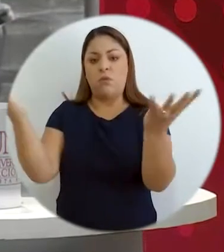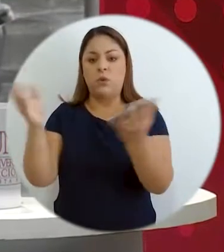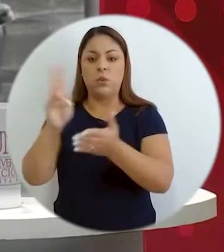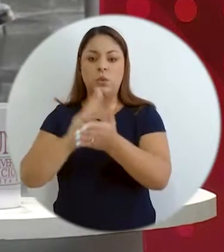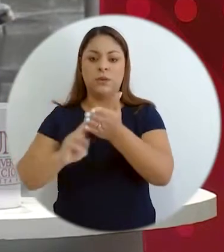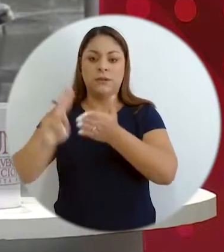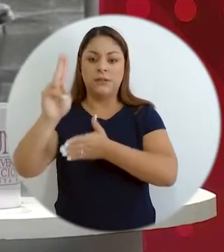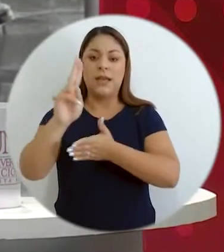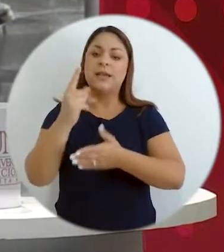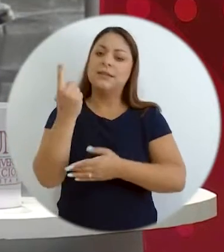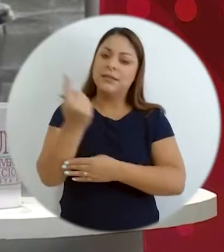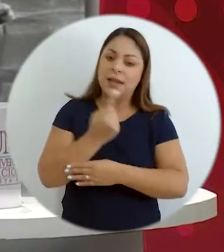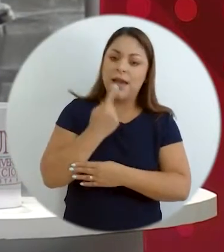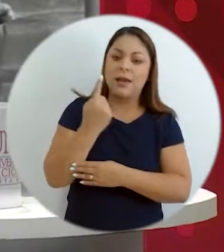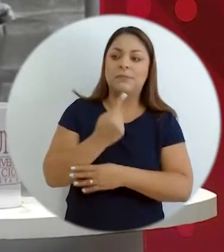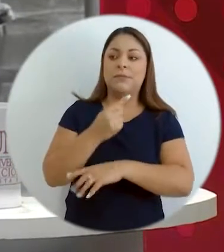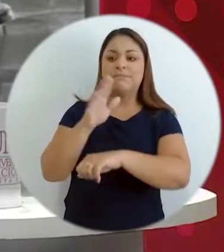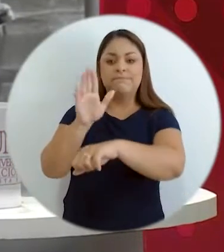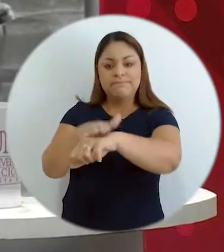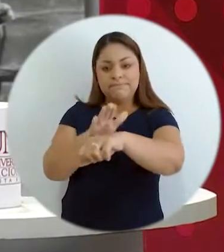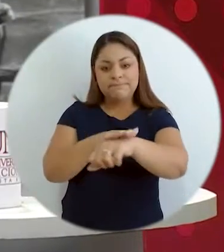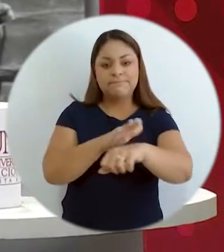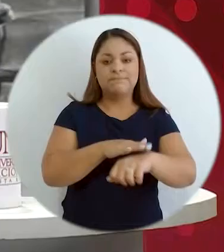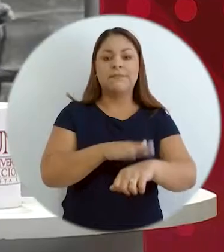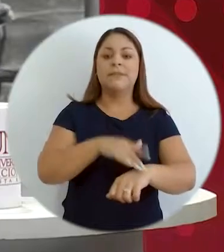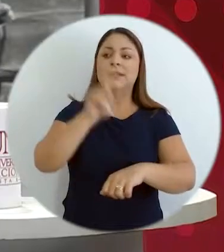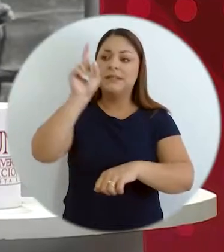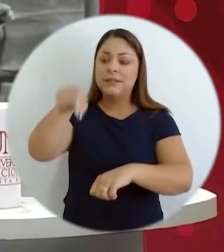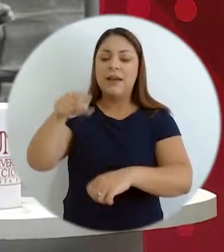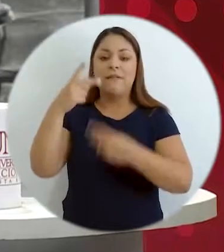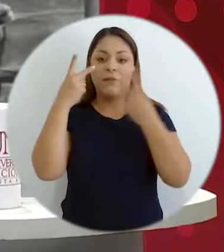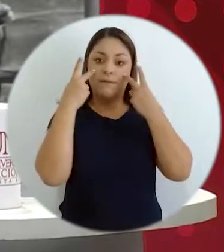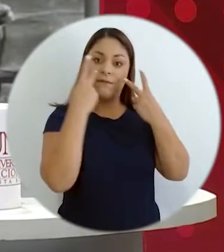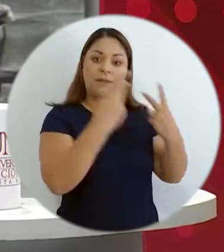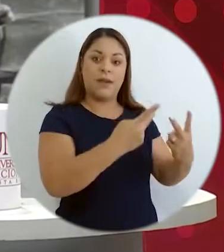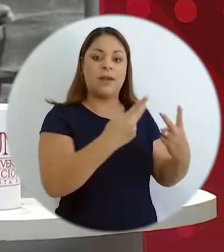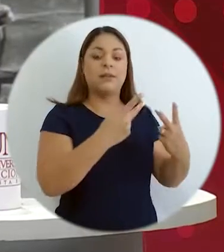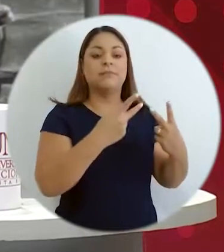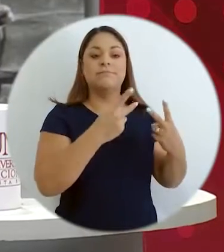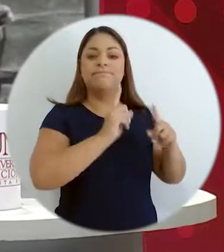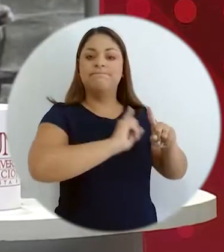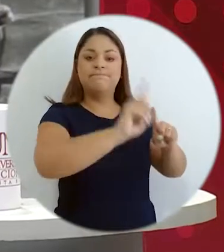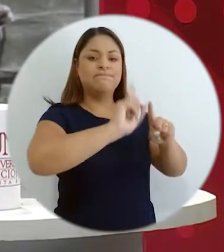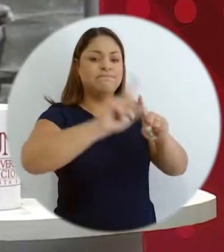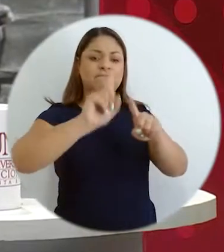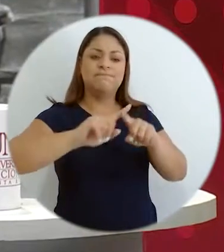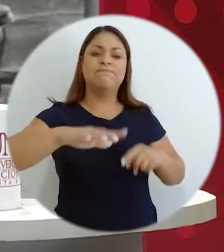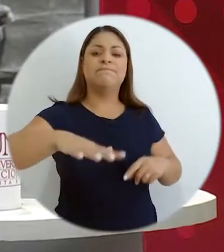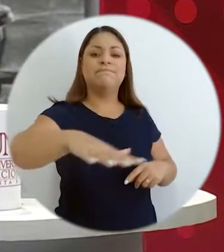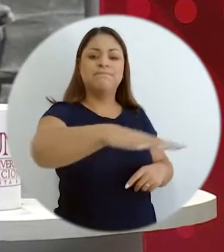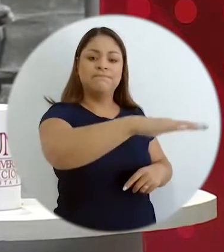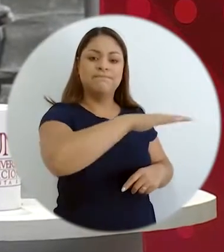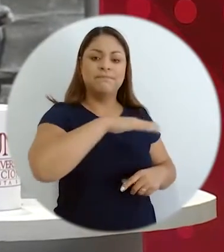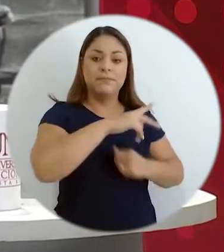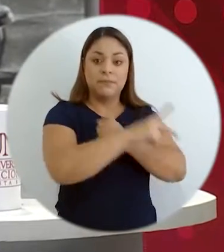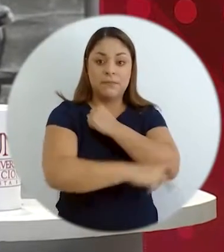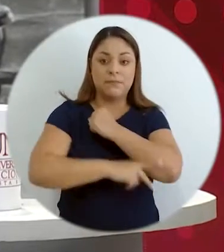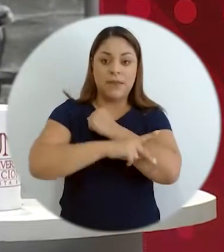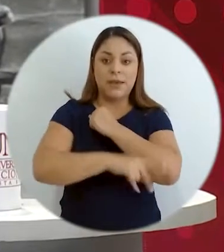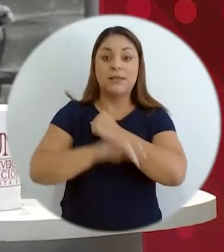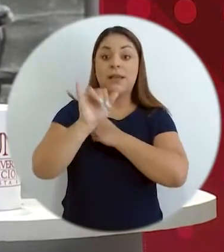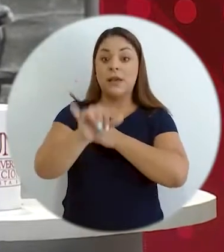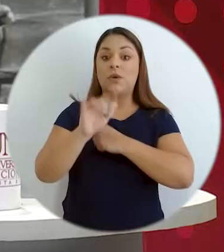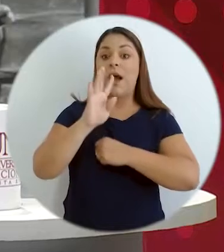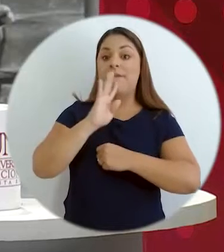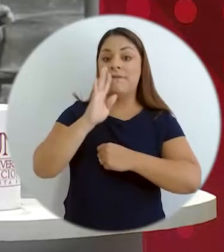voltear la vista hacia las regiones del país. Y pues esto lo ratifica el Índice de Desarrollo